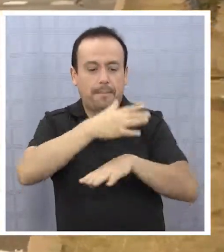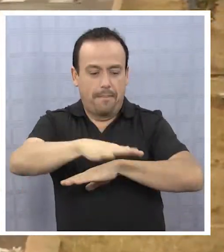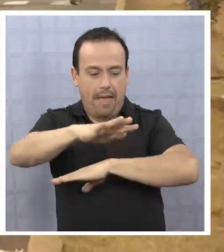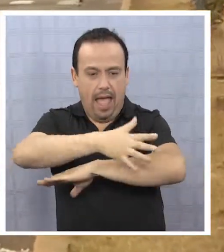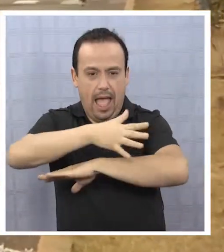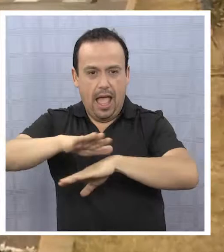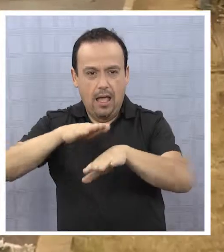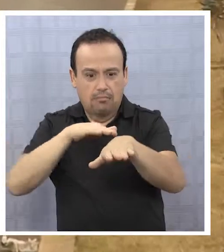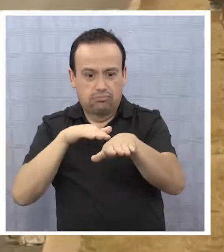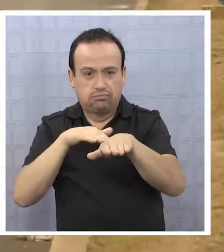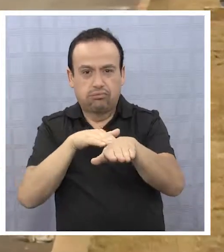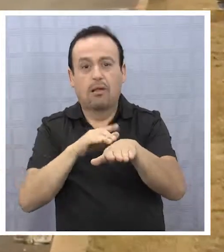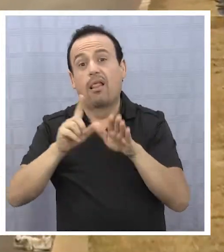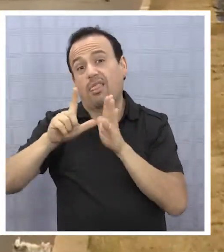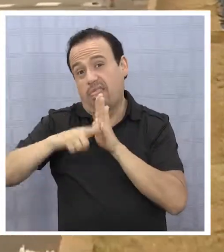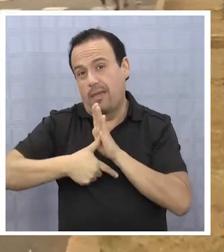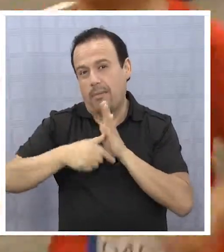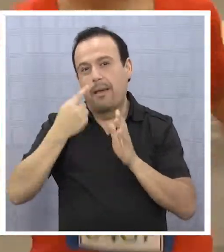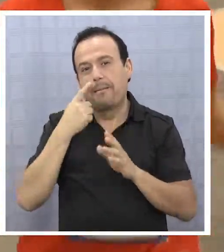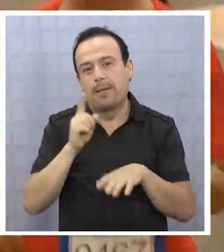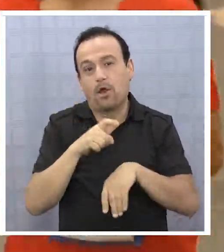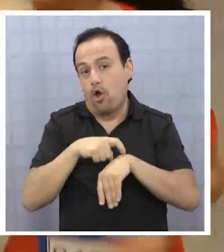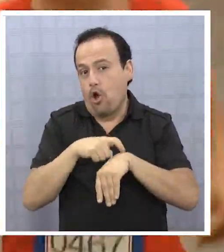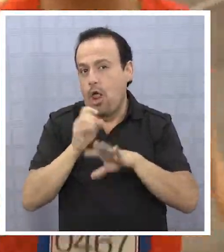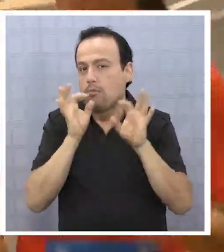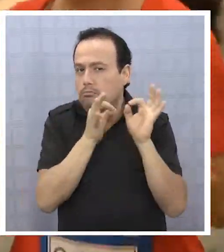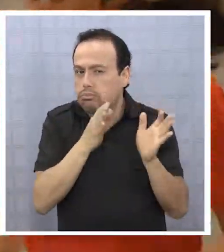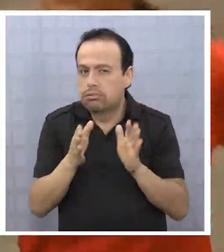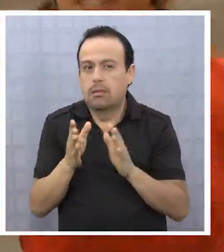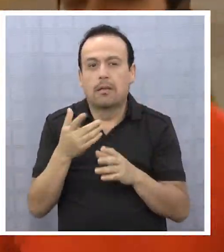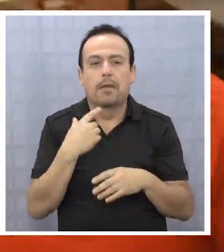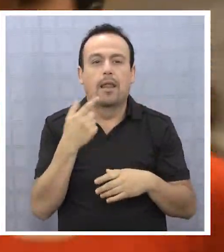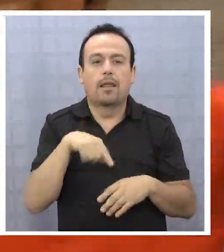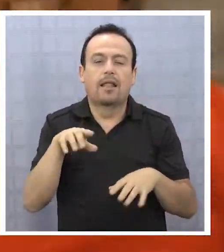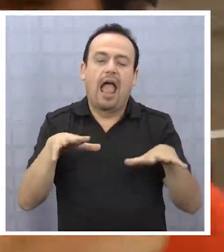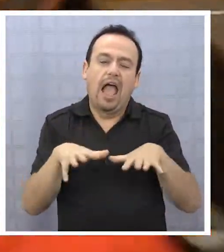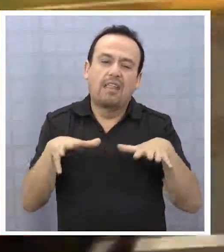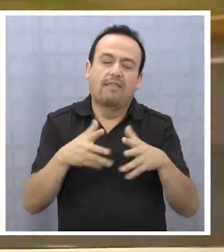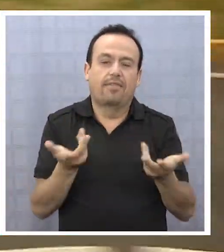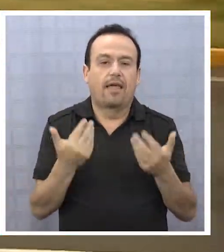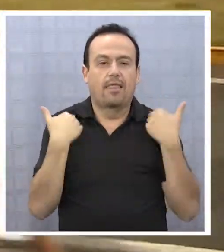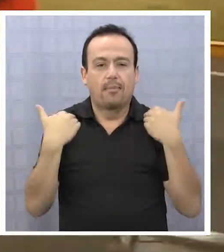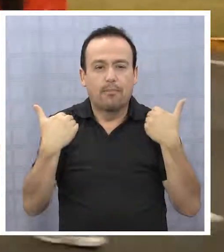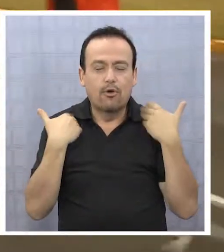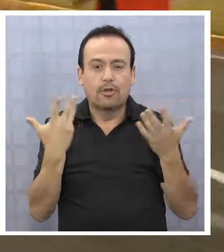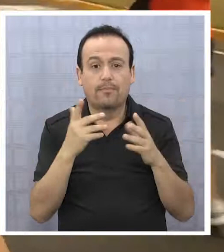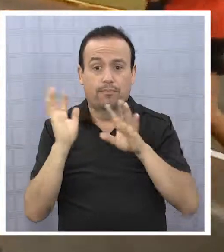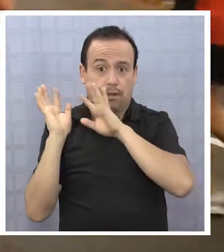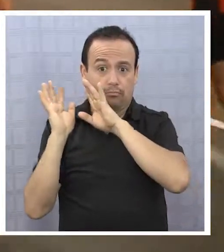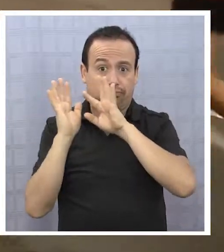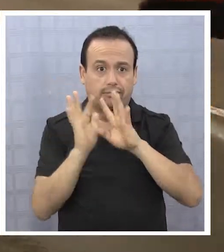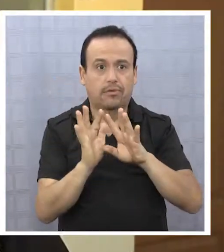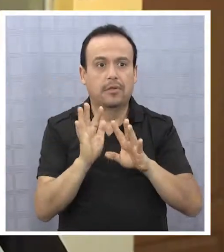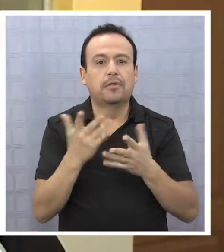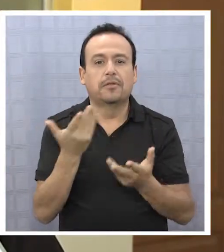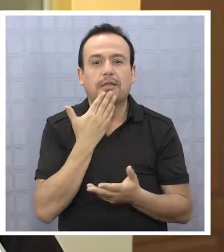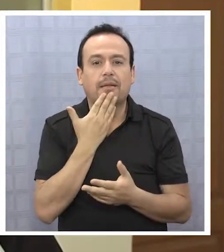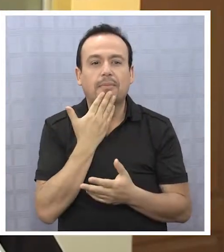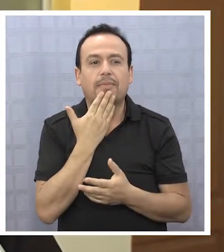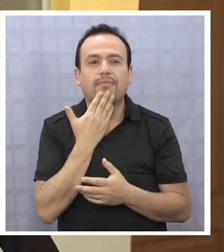y por la avenida, pero son horarios muy ajustados. Todos los asistentes van a poder degustar